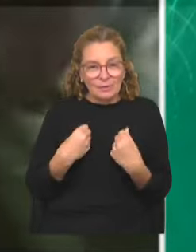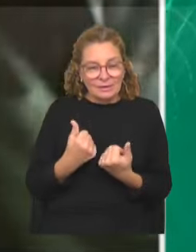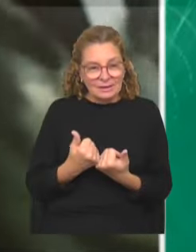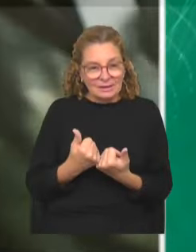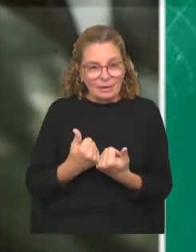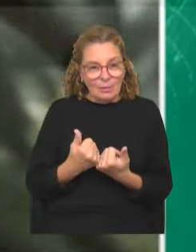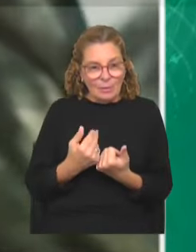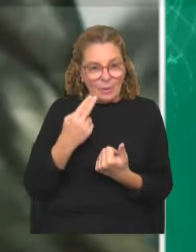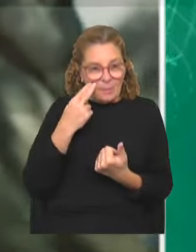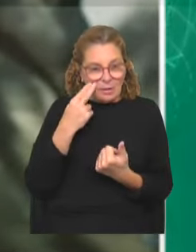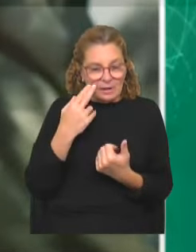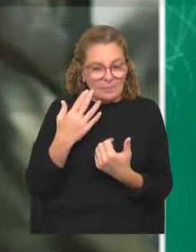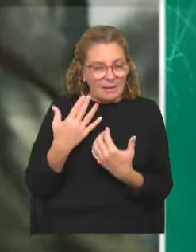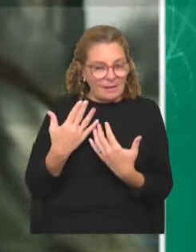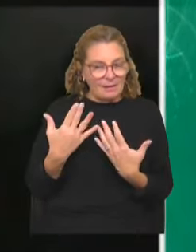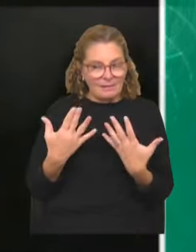tragedia,